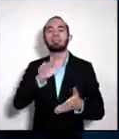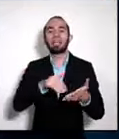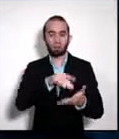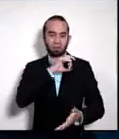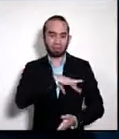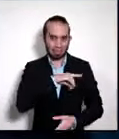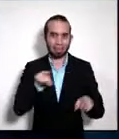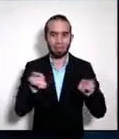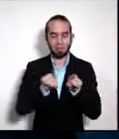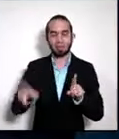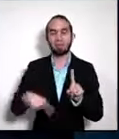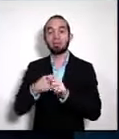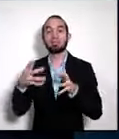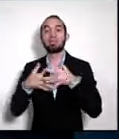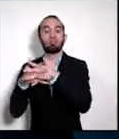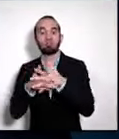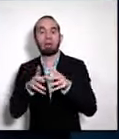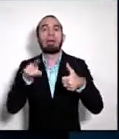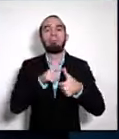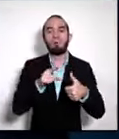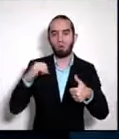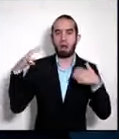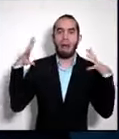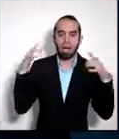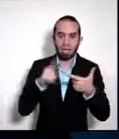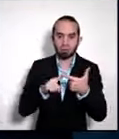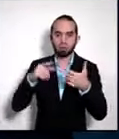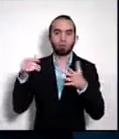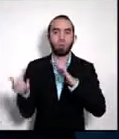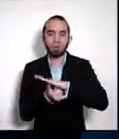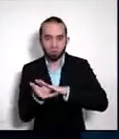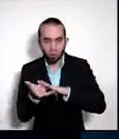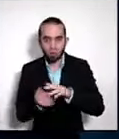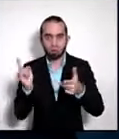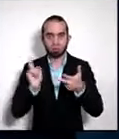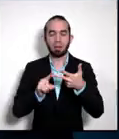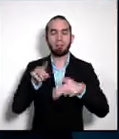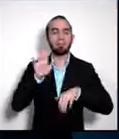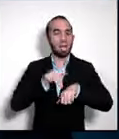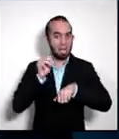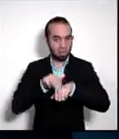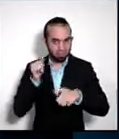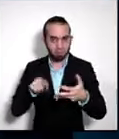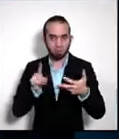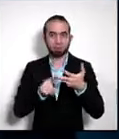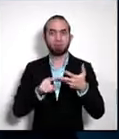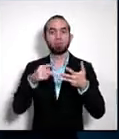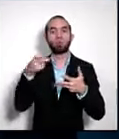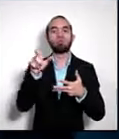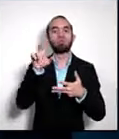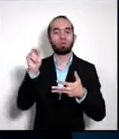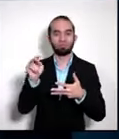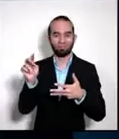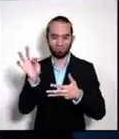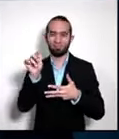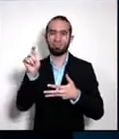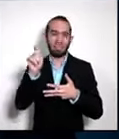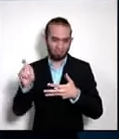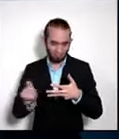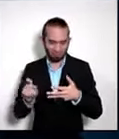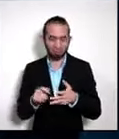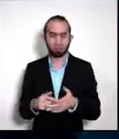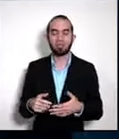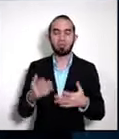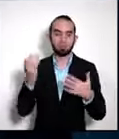y en los Estados Unidos, en ciudades como Los Ángeles, Nueva York, Miami y Houston. Ese músculo que tiene Procomer,